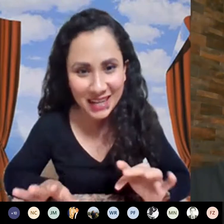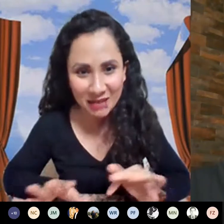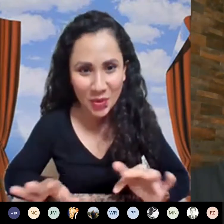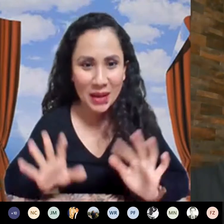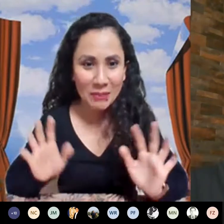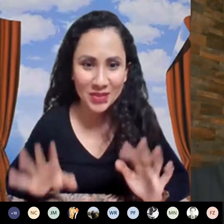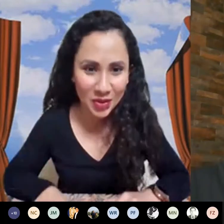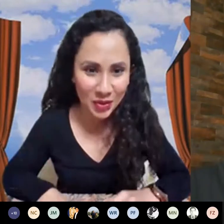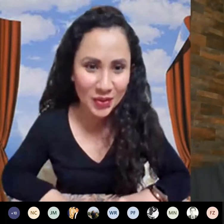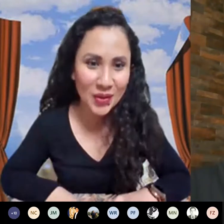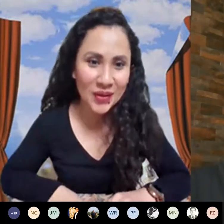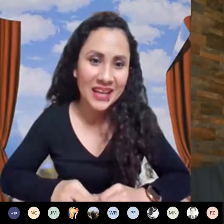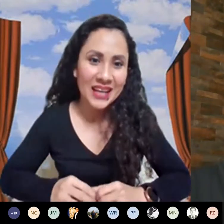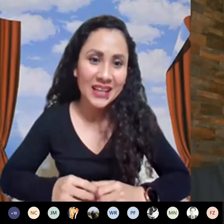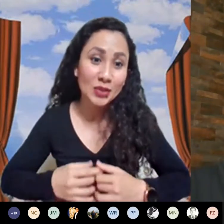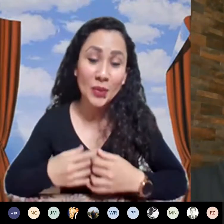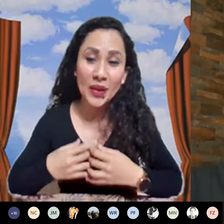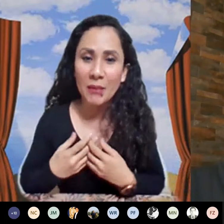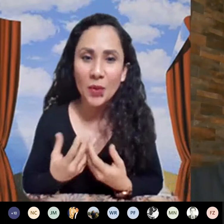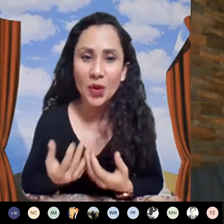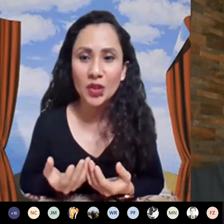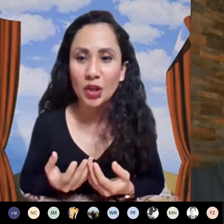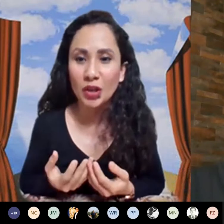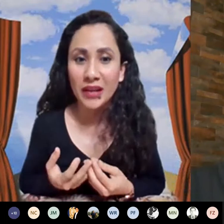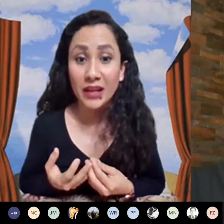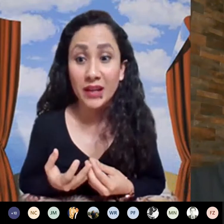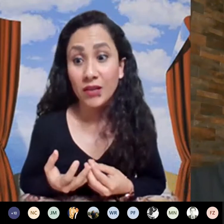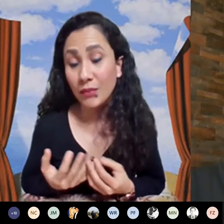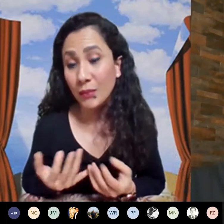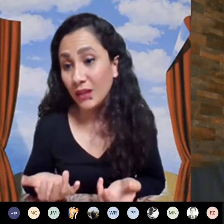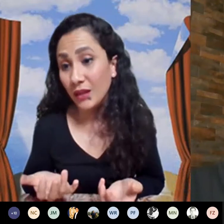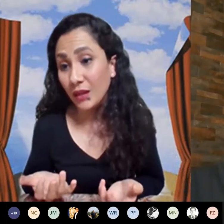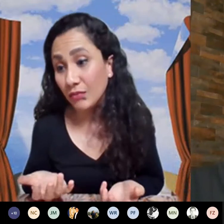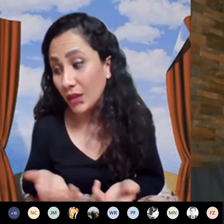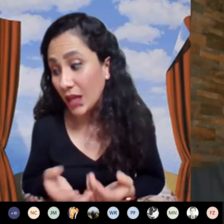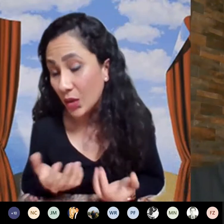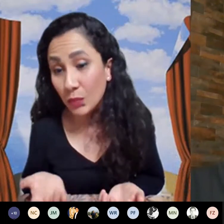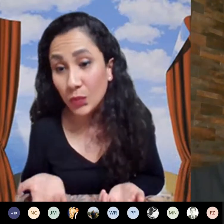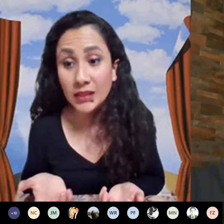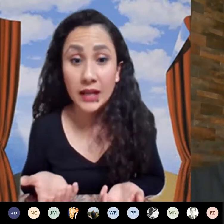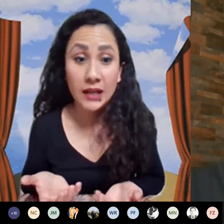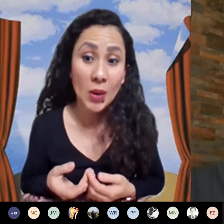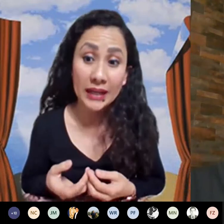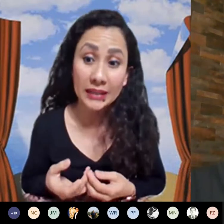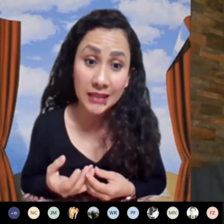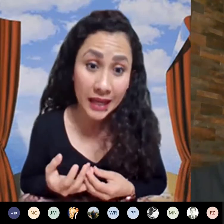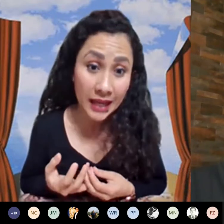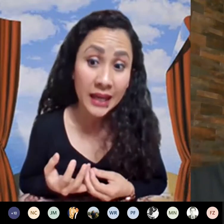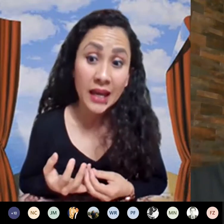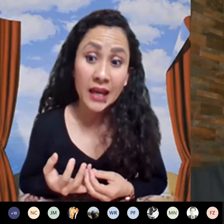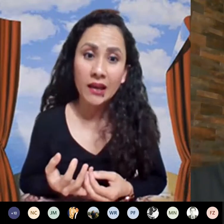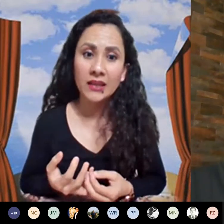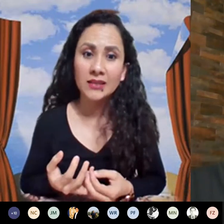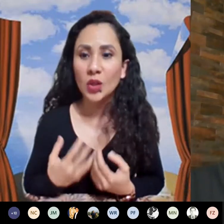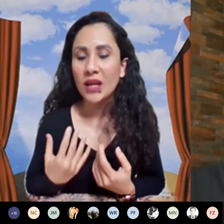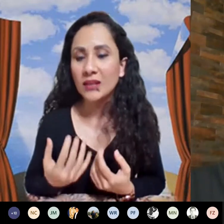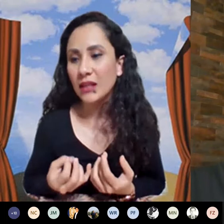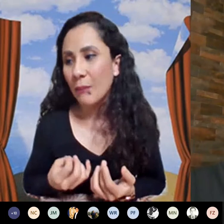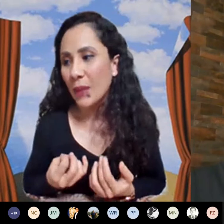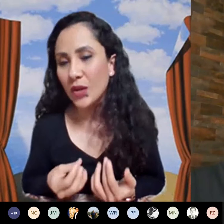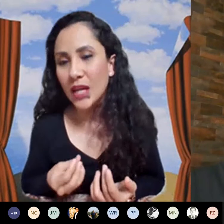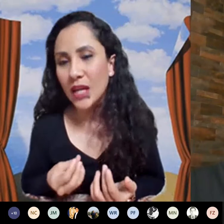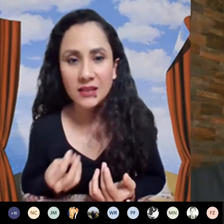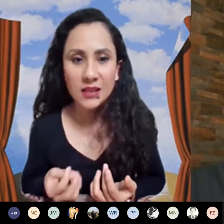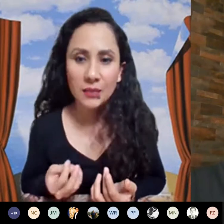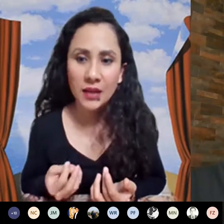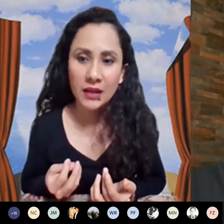optimizar hasta la programación y entonces por ejemplo yo mi algoritmo está en lenguaje C todas